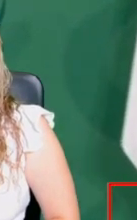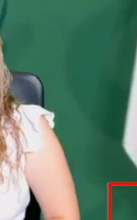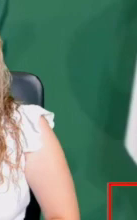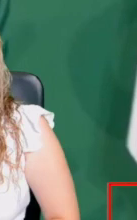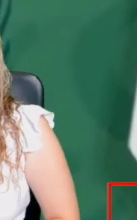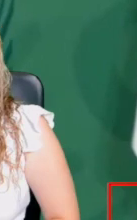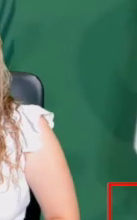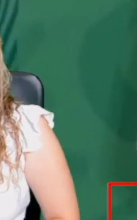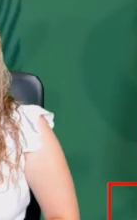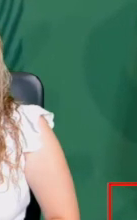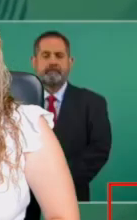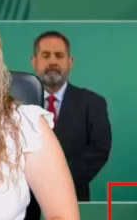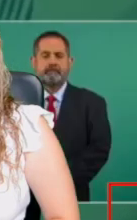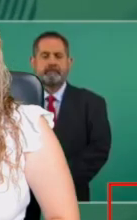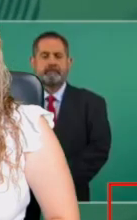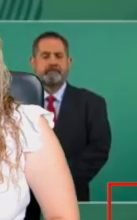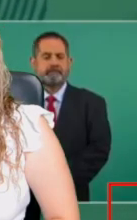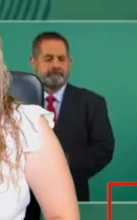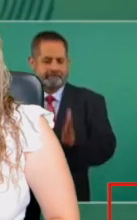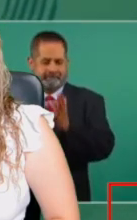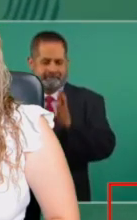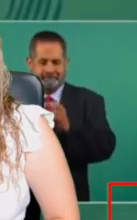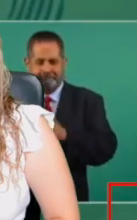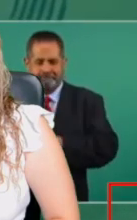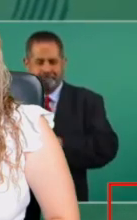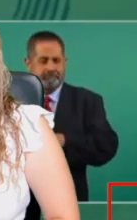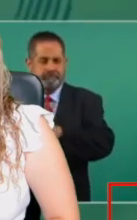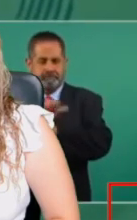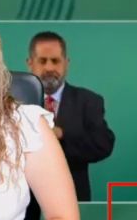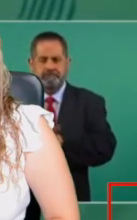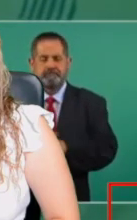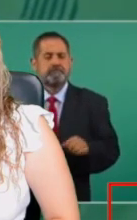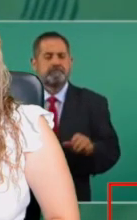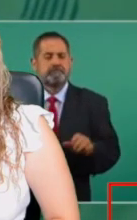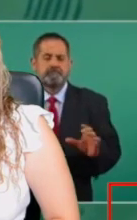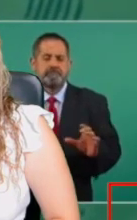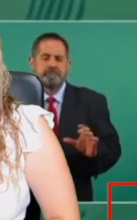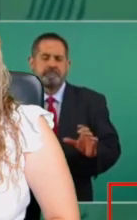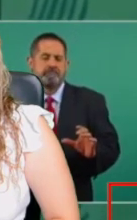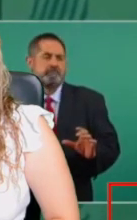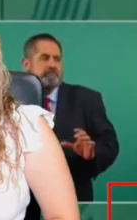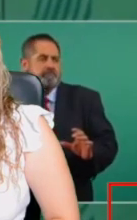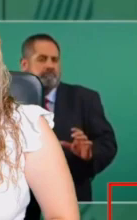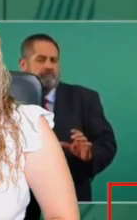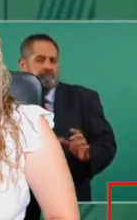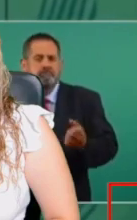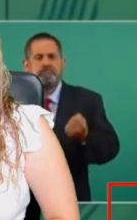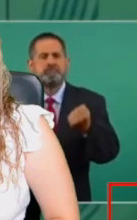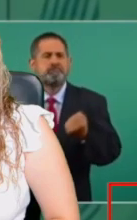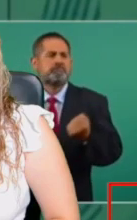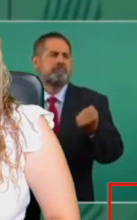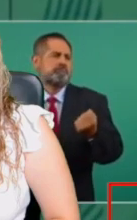y están hablando mal de nosotros, el conductor o la conductora